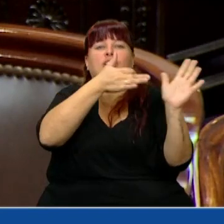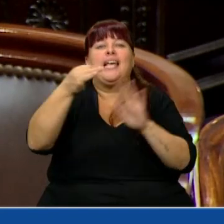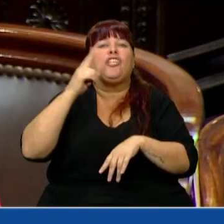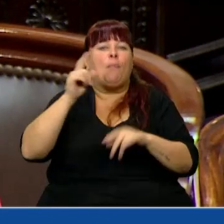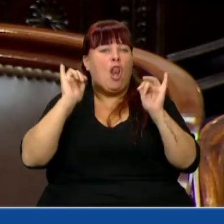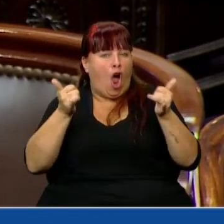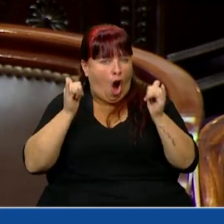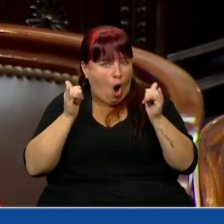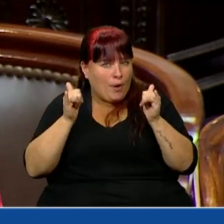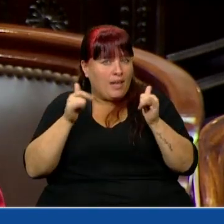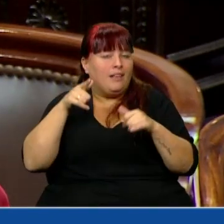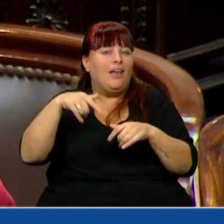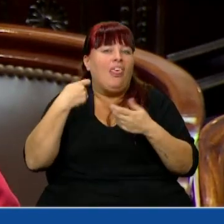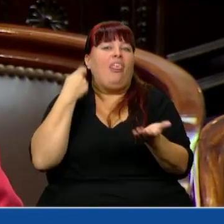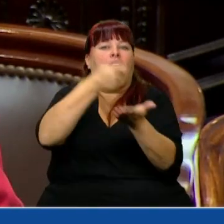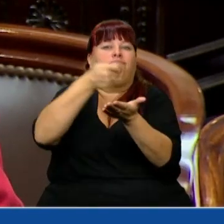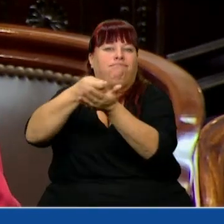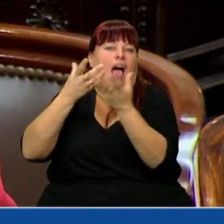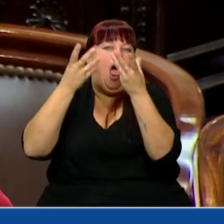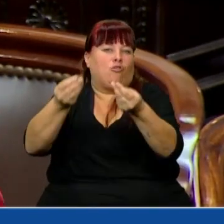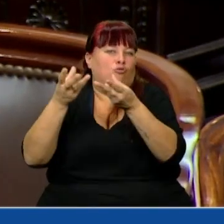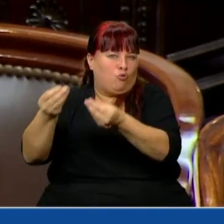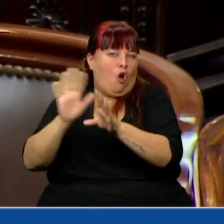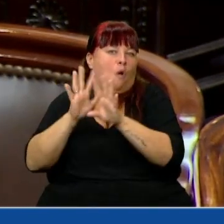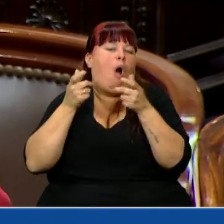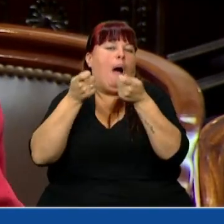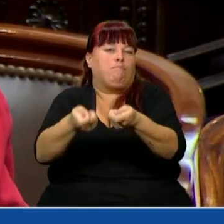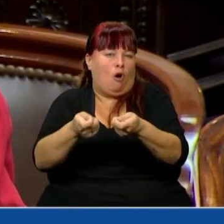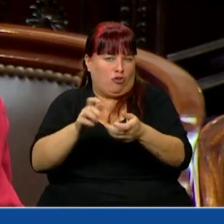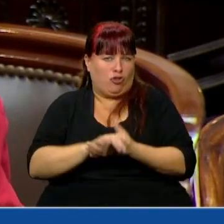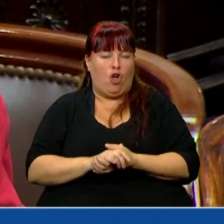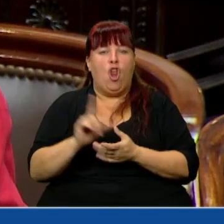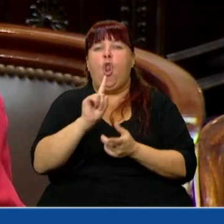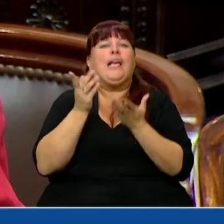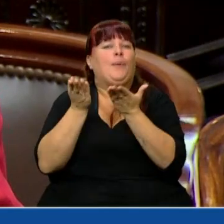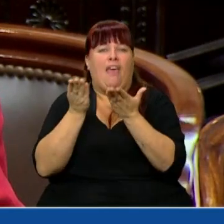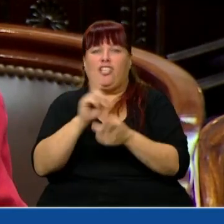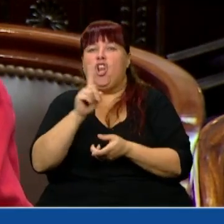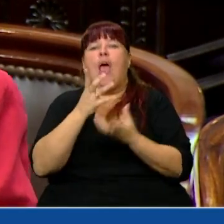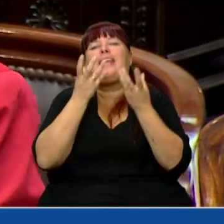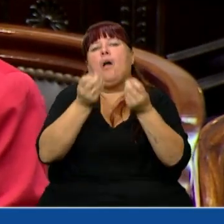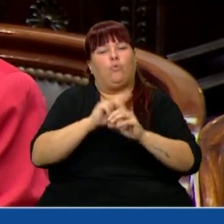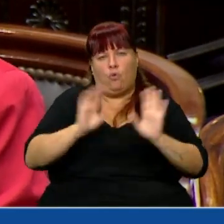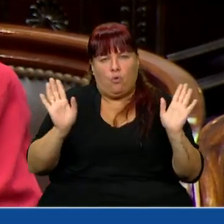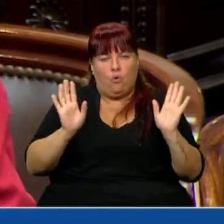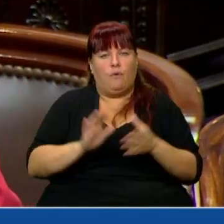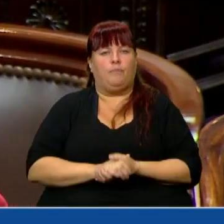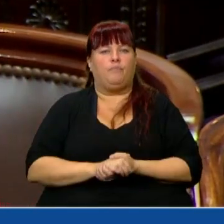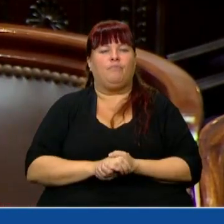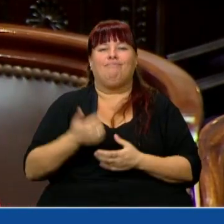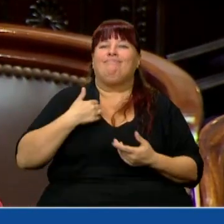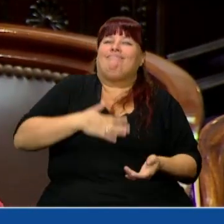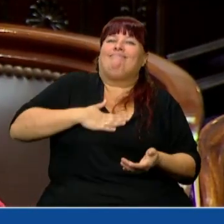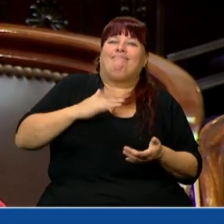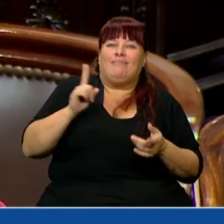.000 jóvenes que van a recibir este acompañamiento. No es beneficio, no es asistencia. No me